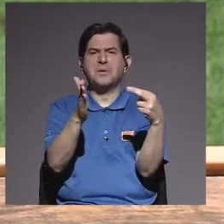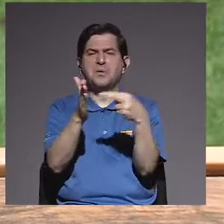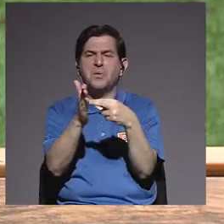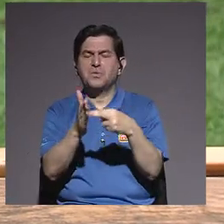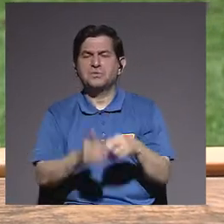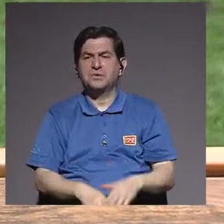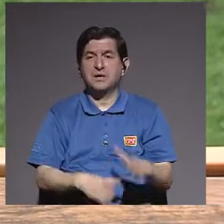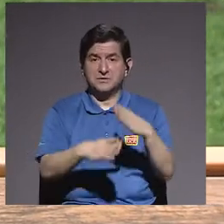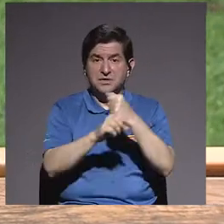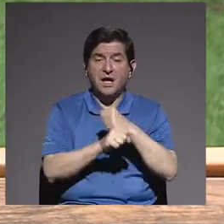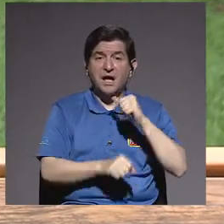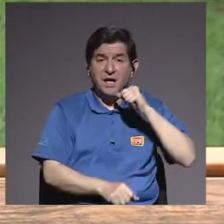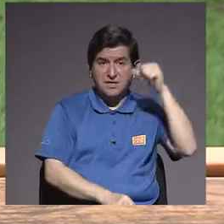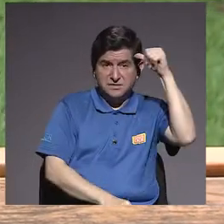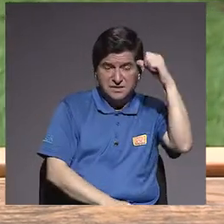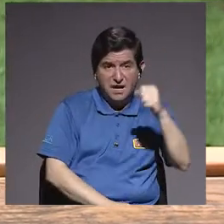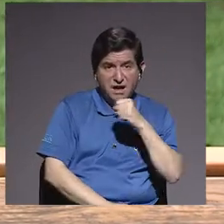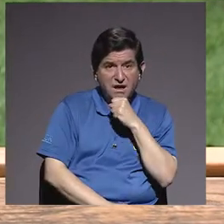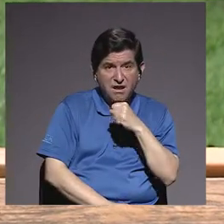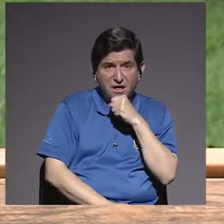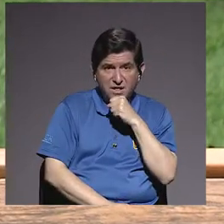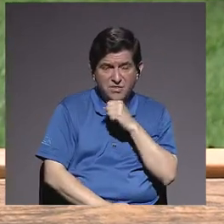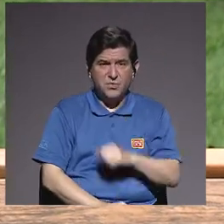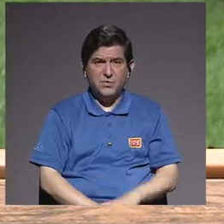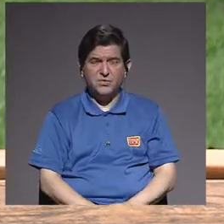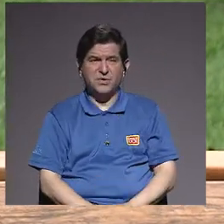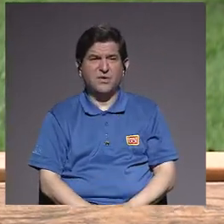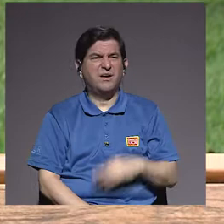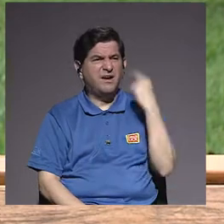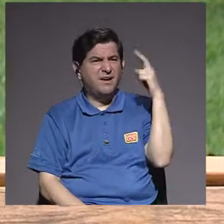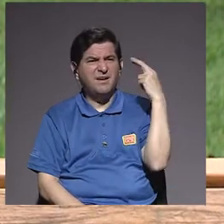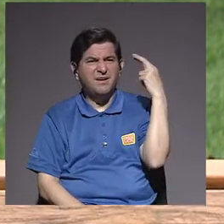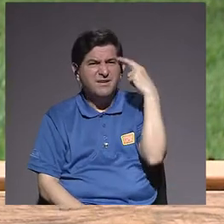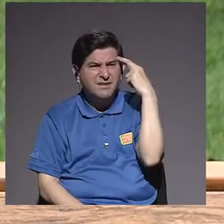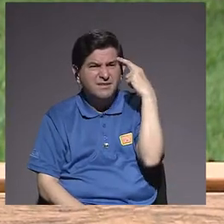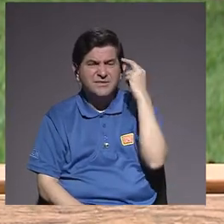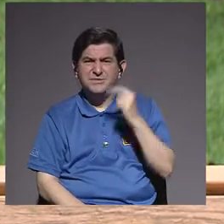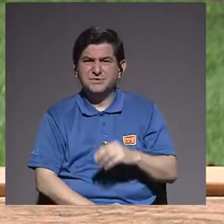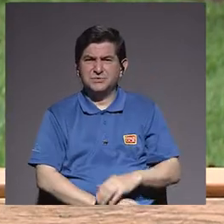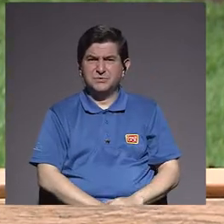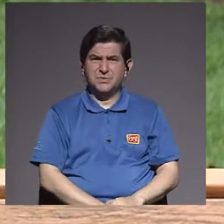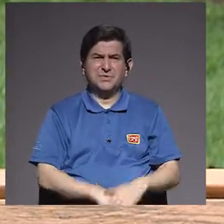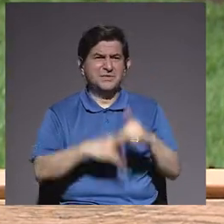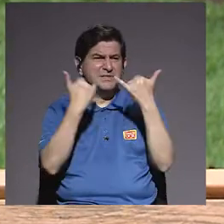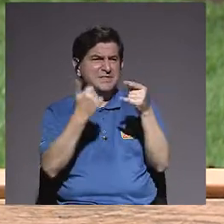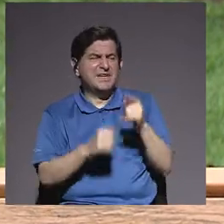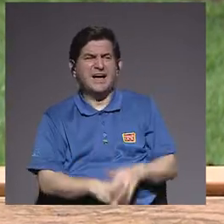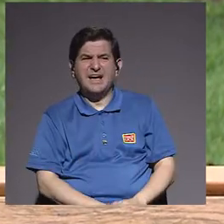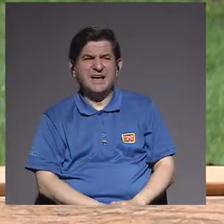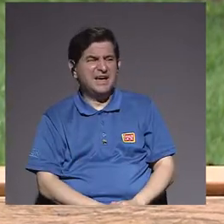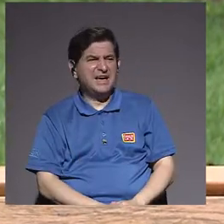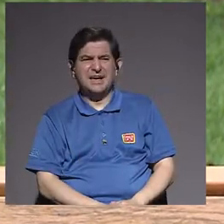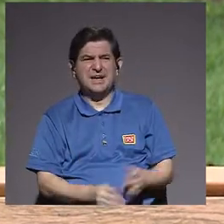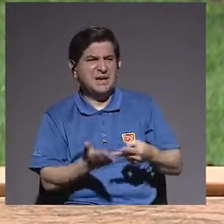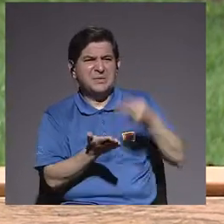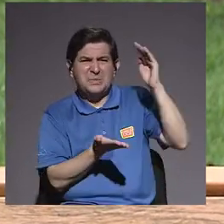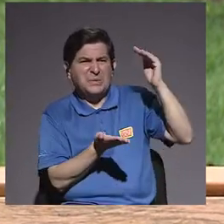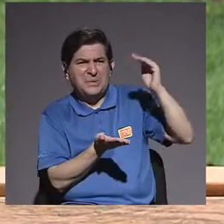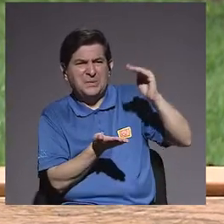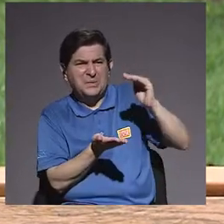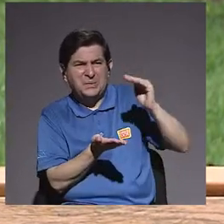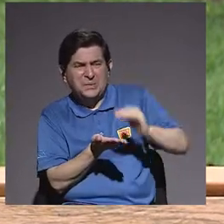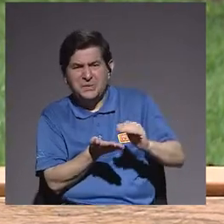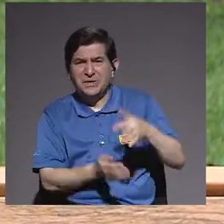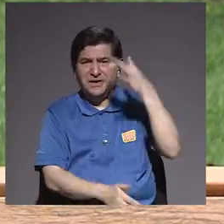que hace el adulto mayor es porque ya está en decadencia de